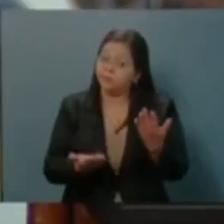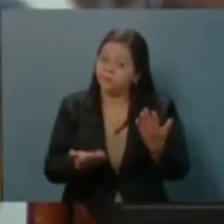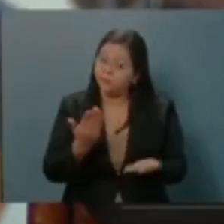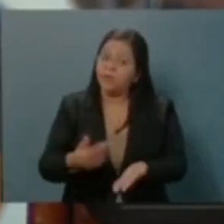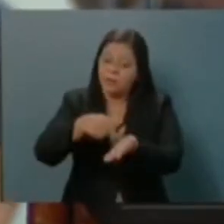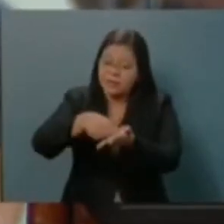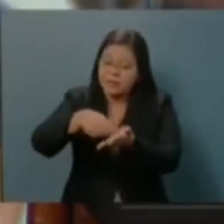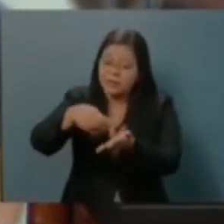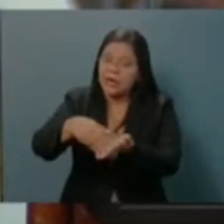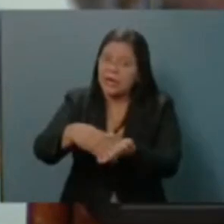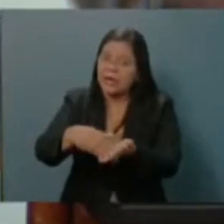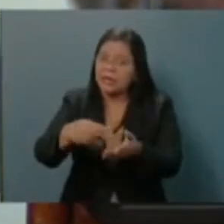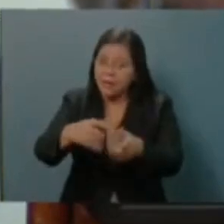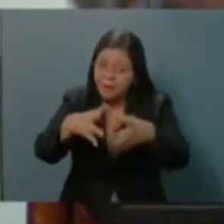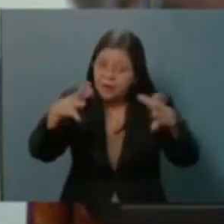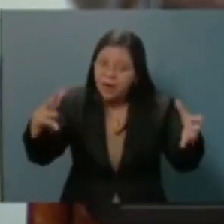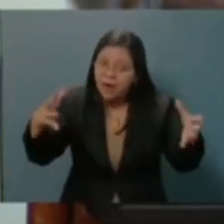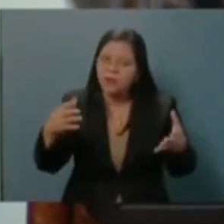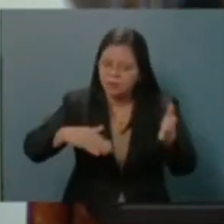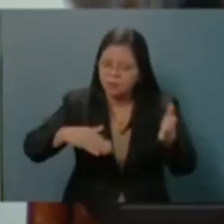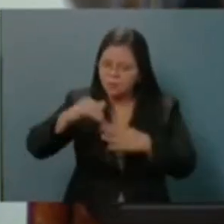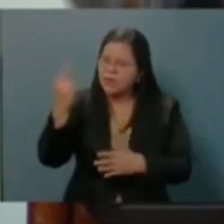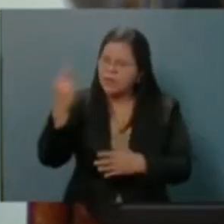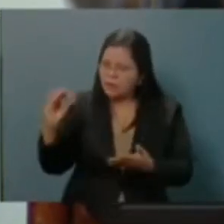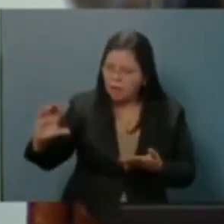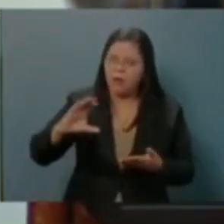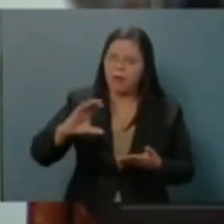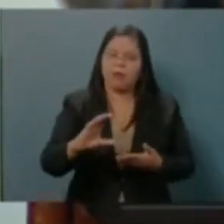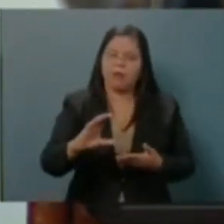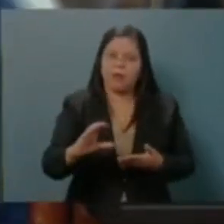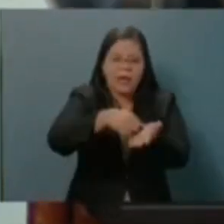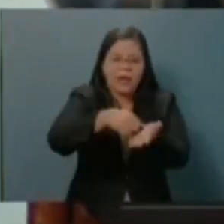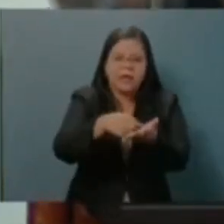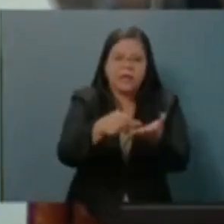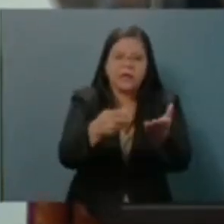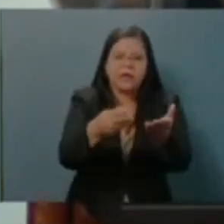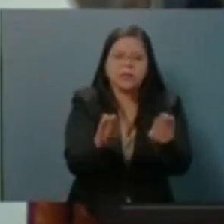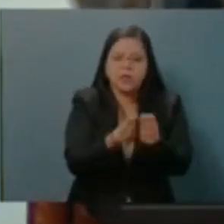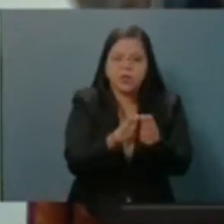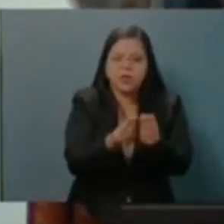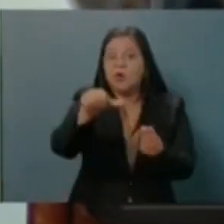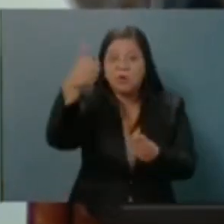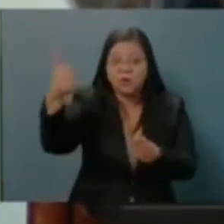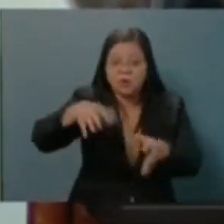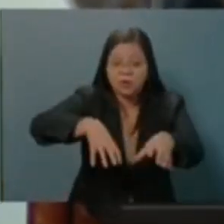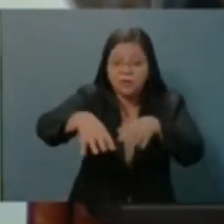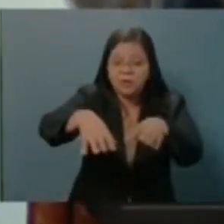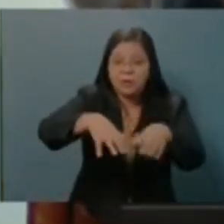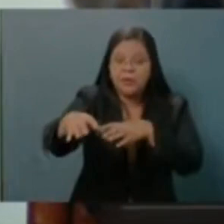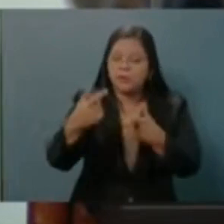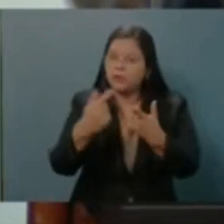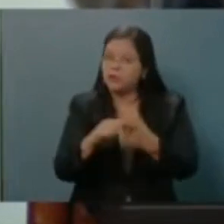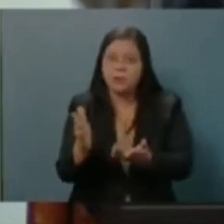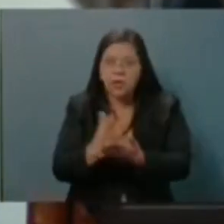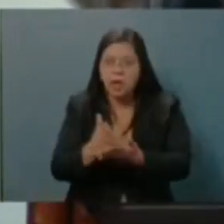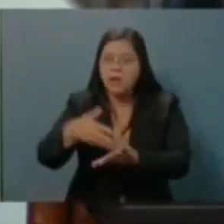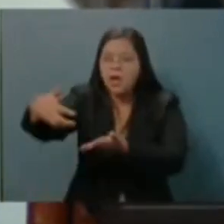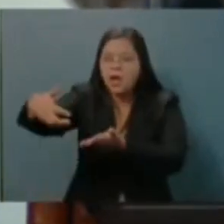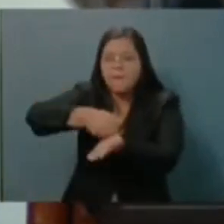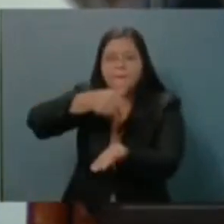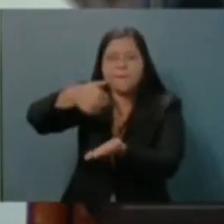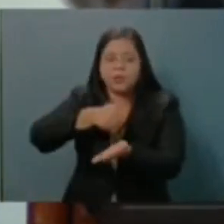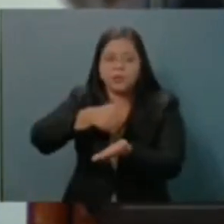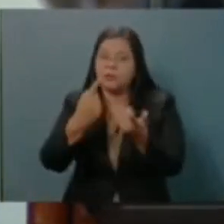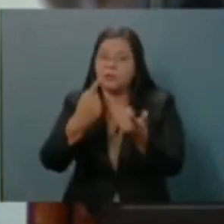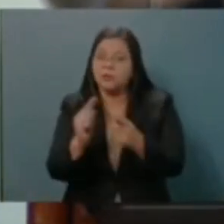alcaldías grandes quienes reciban más FODES y las alcaldías del interior del país que no cobran impuestos, que